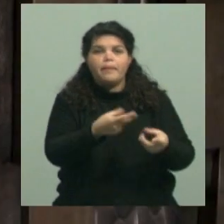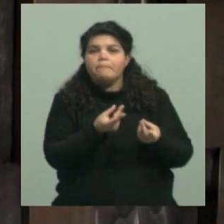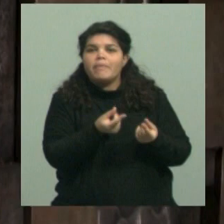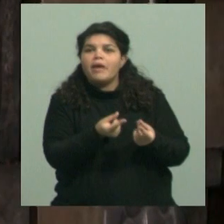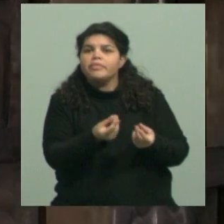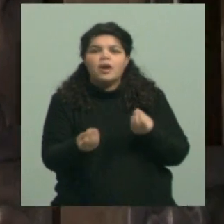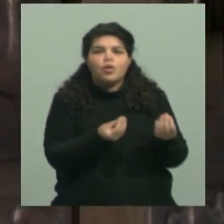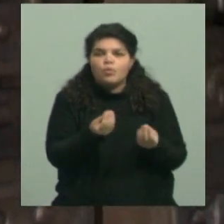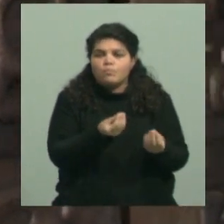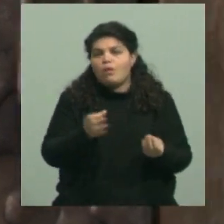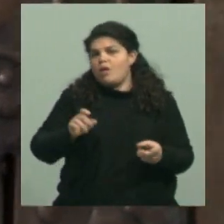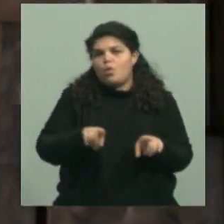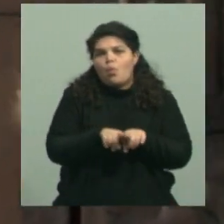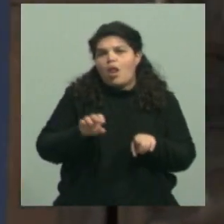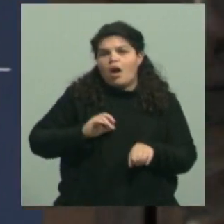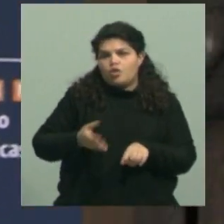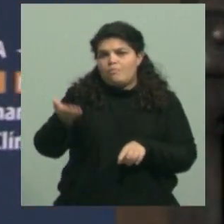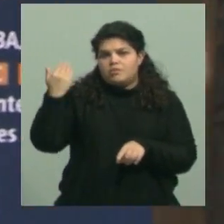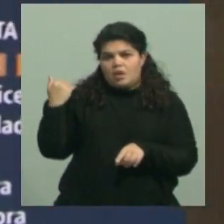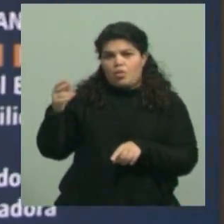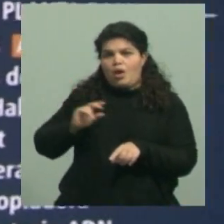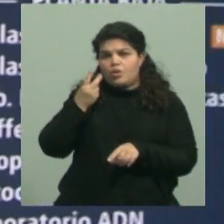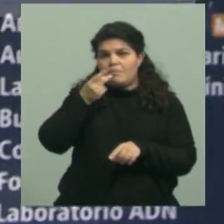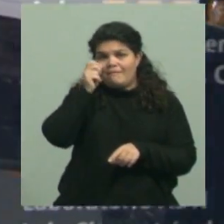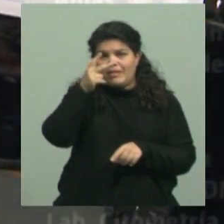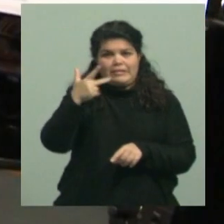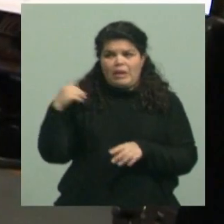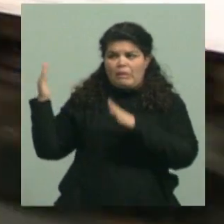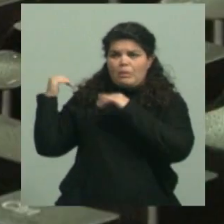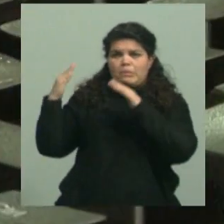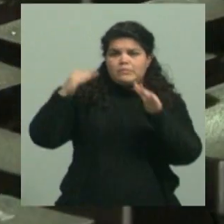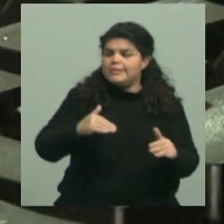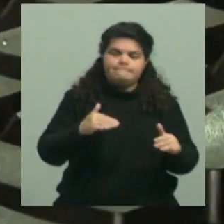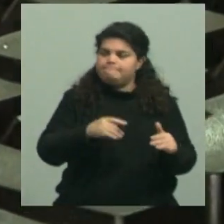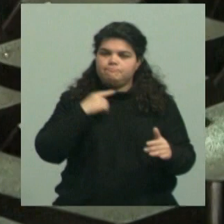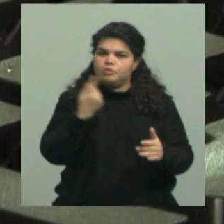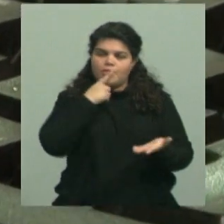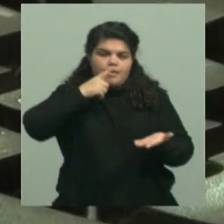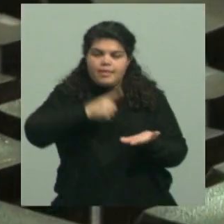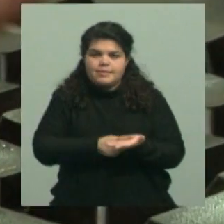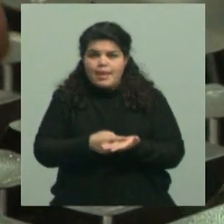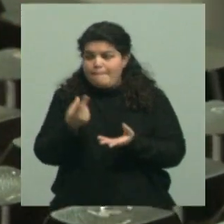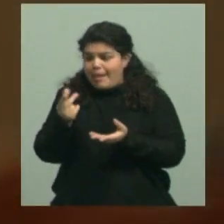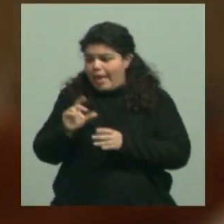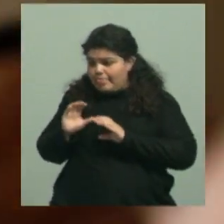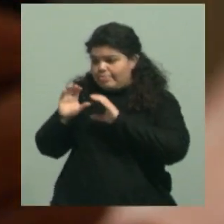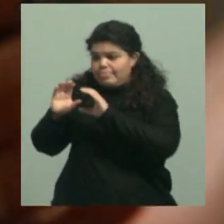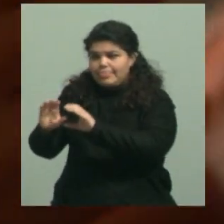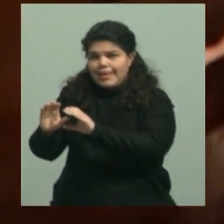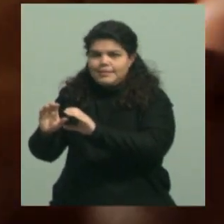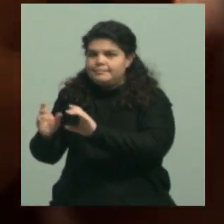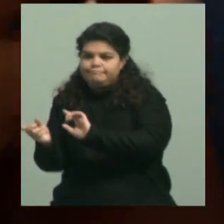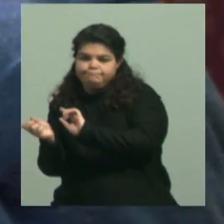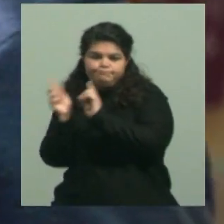año 2023. Así que a principio de año lo que hicimos fue destinar fondos precisamente para reforzar